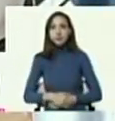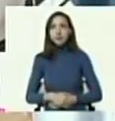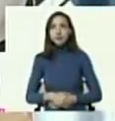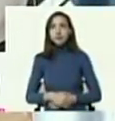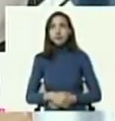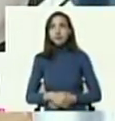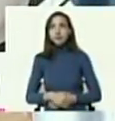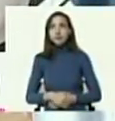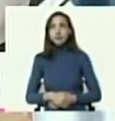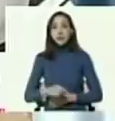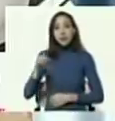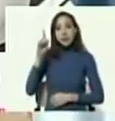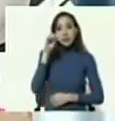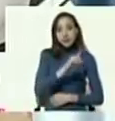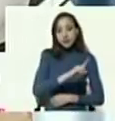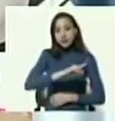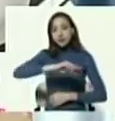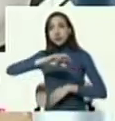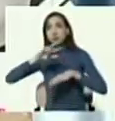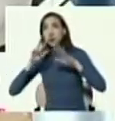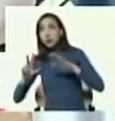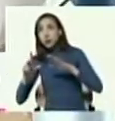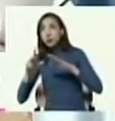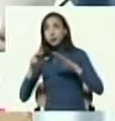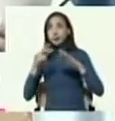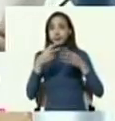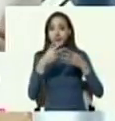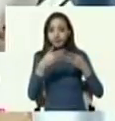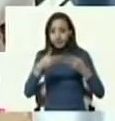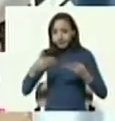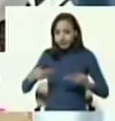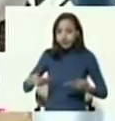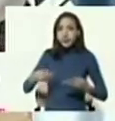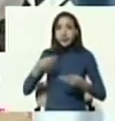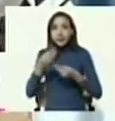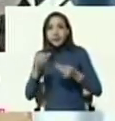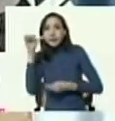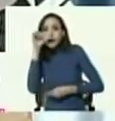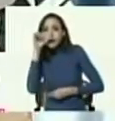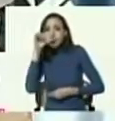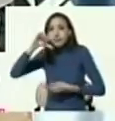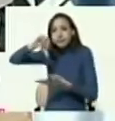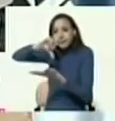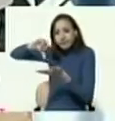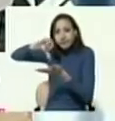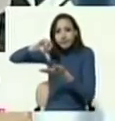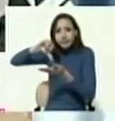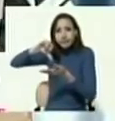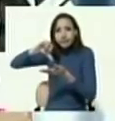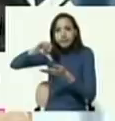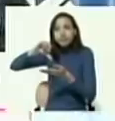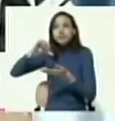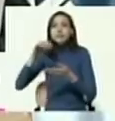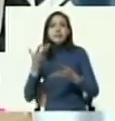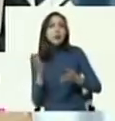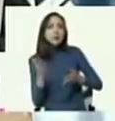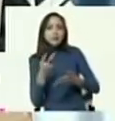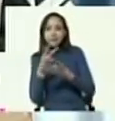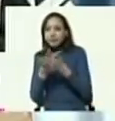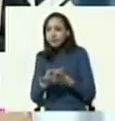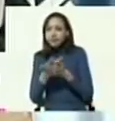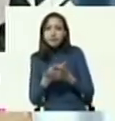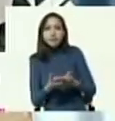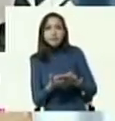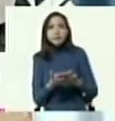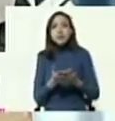de 18 láminas de diversos tamaños, contentivo de cocaína en estado líquido, la cual arrojó un peso aproximado de 5